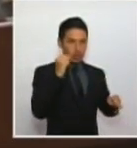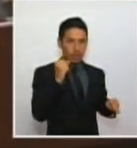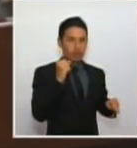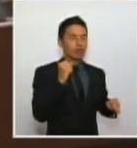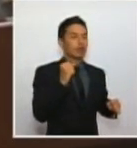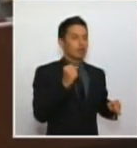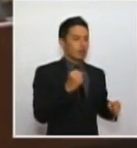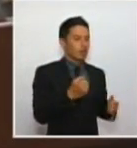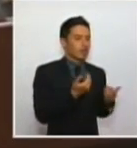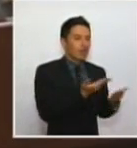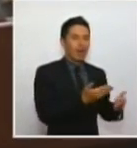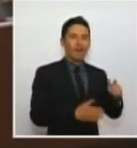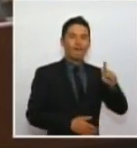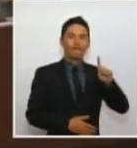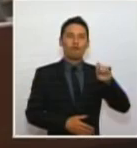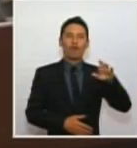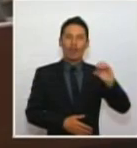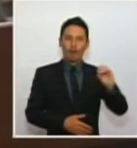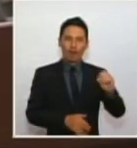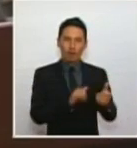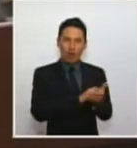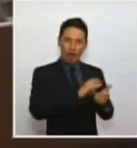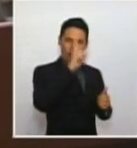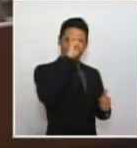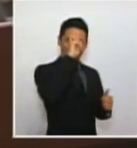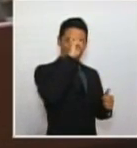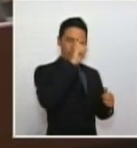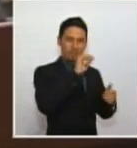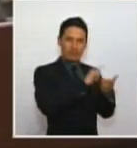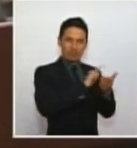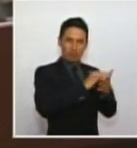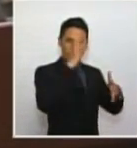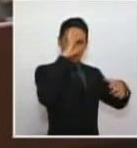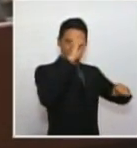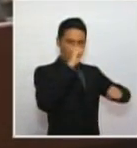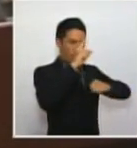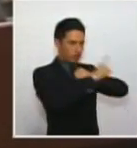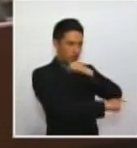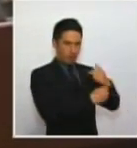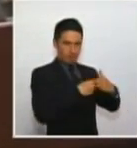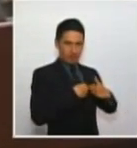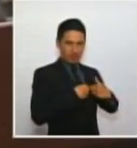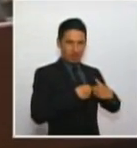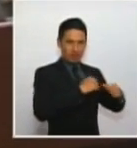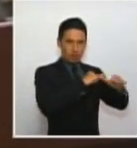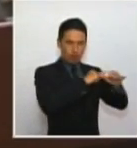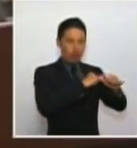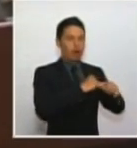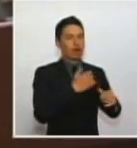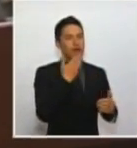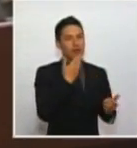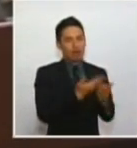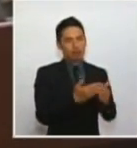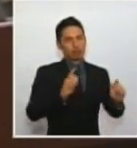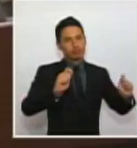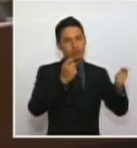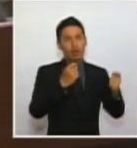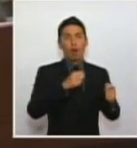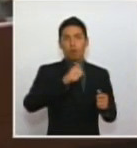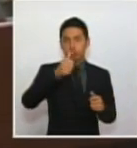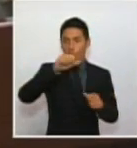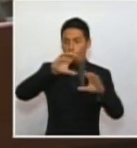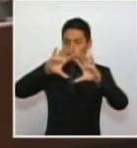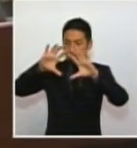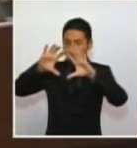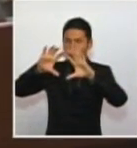perderse. Si lo tienen como aquí expresaron oradores que me antecedieron muchos países donde no hay